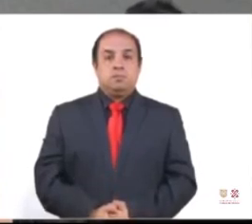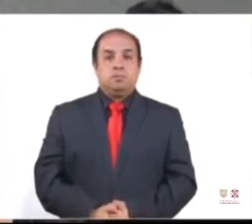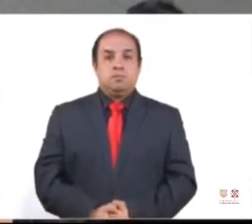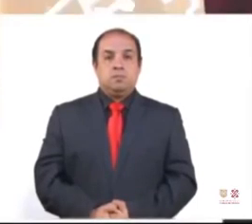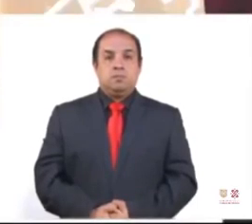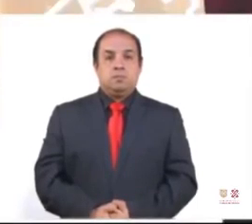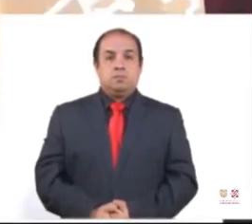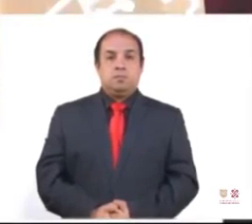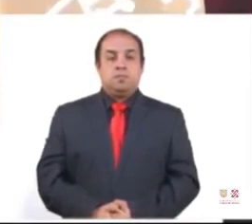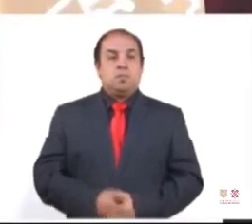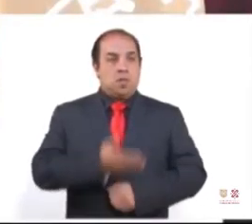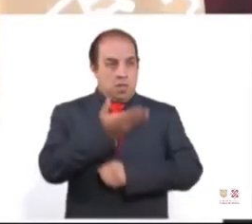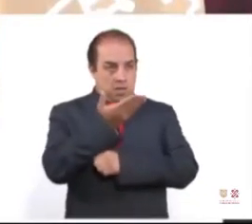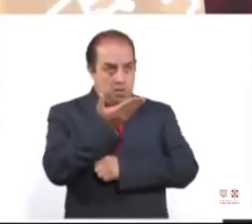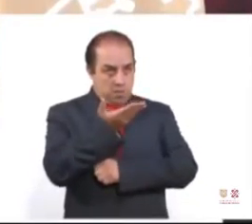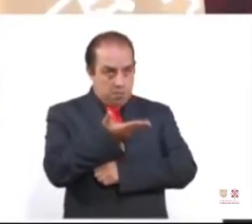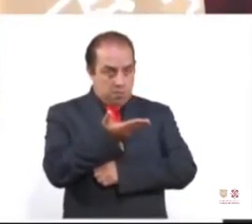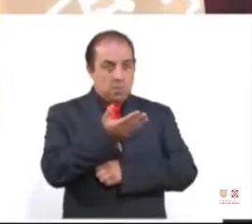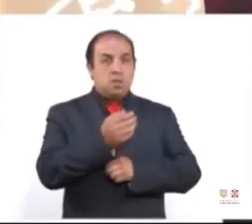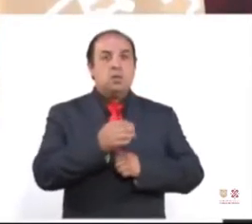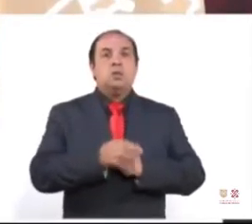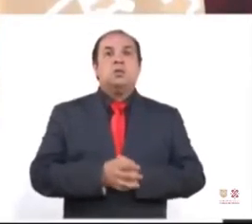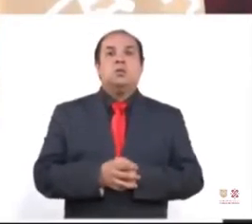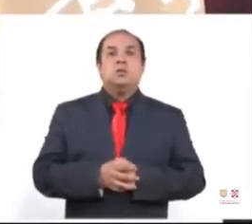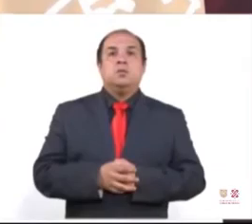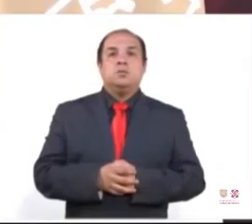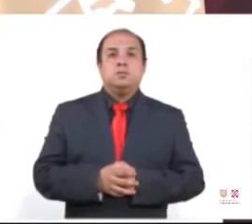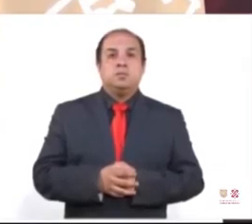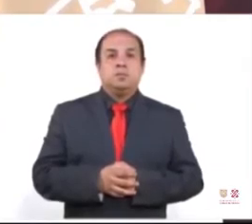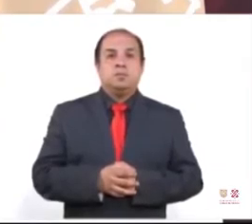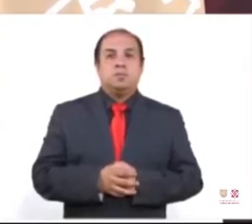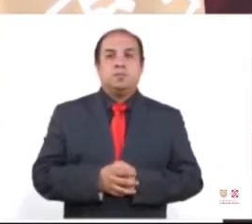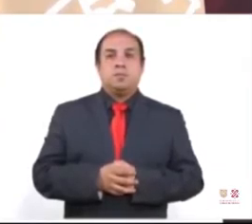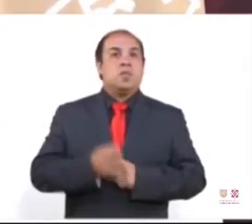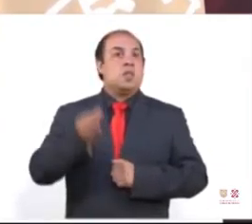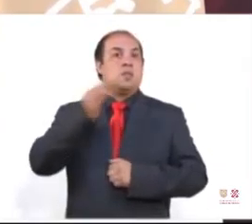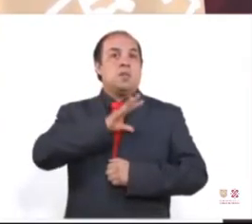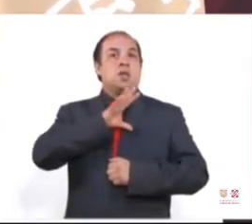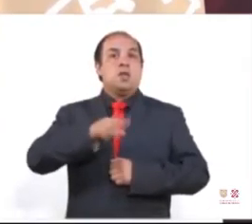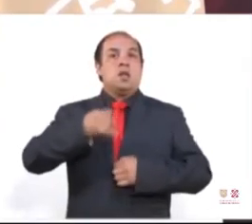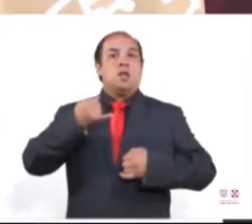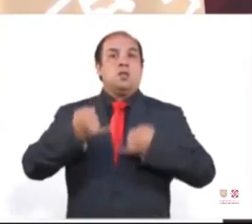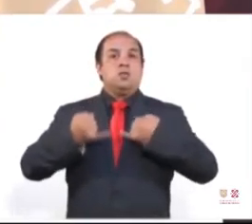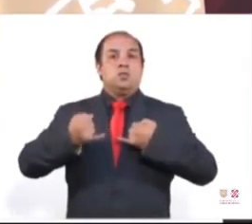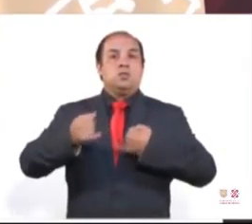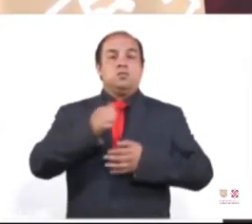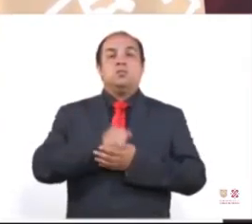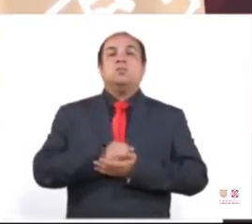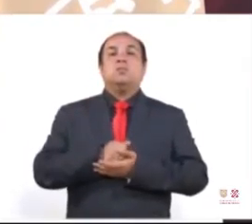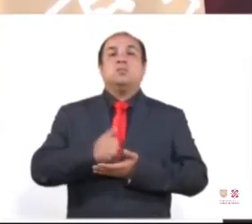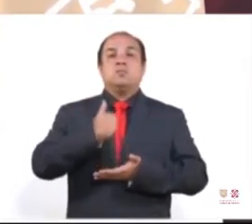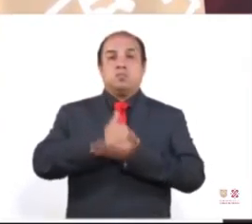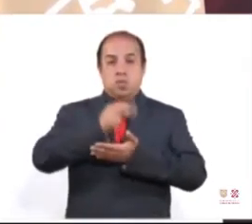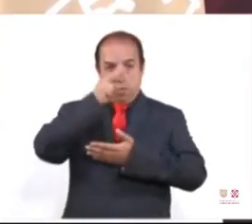He pedido, he solicitado a la Fiscalía General de Justicia de la Ciudad de México